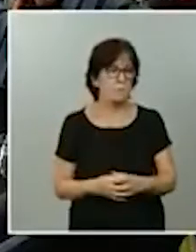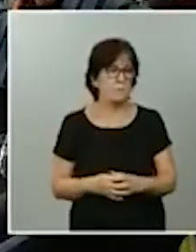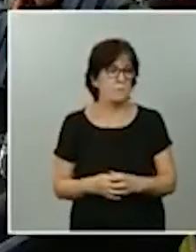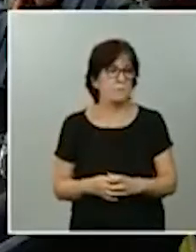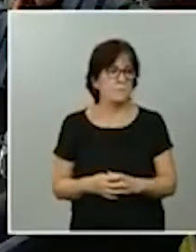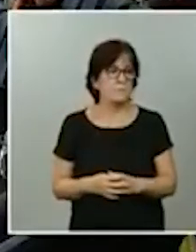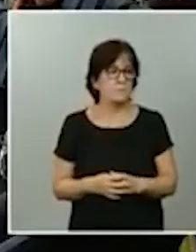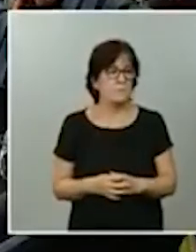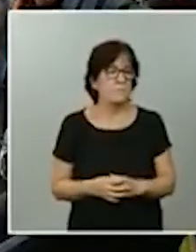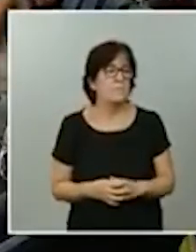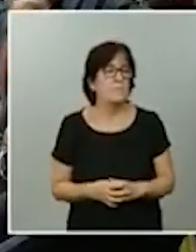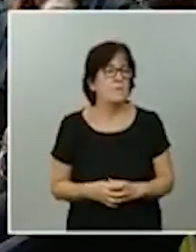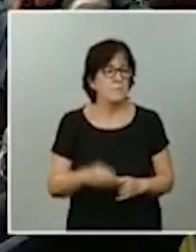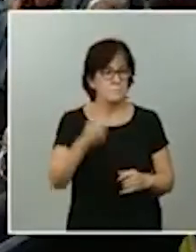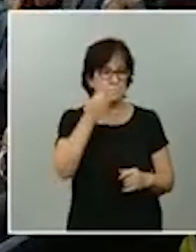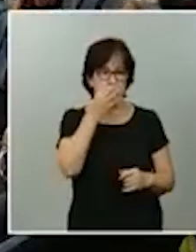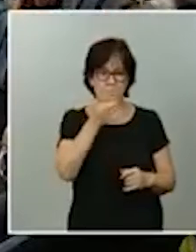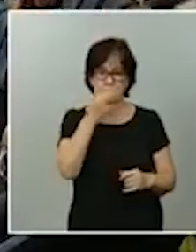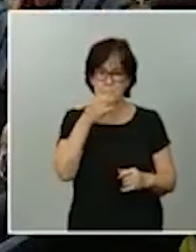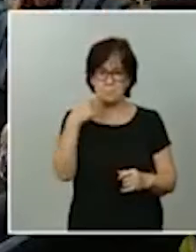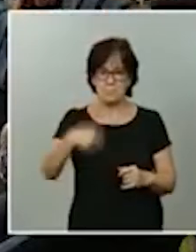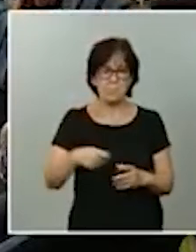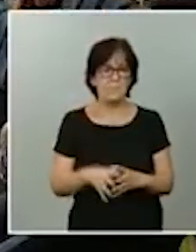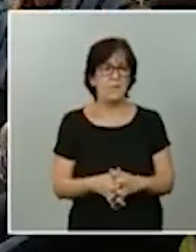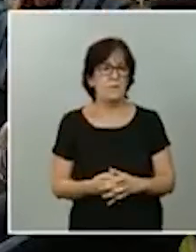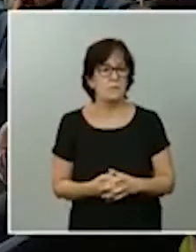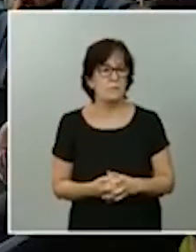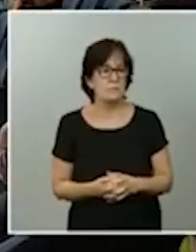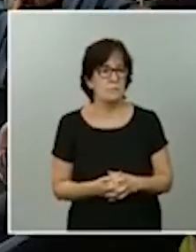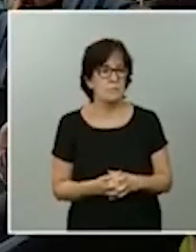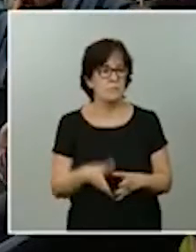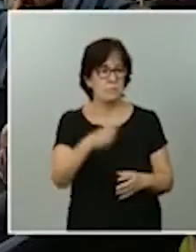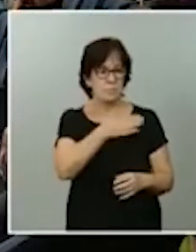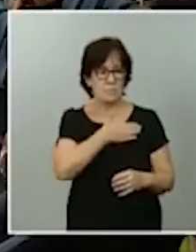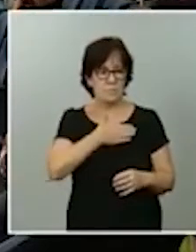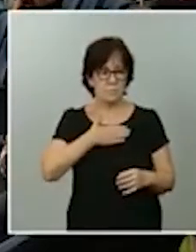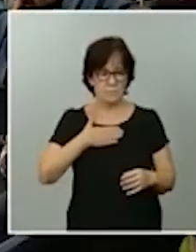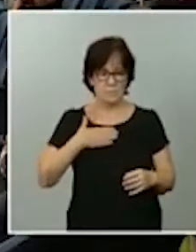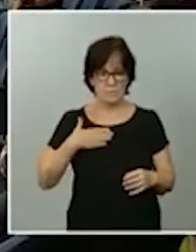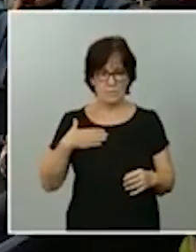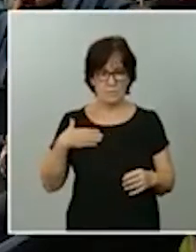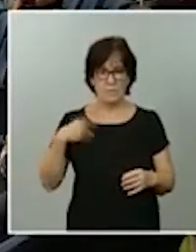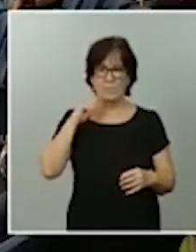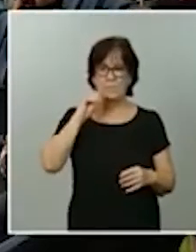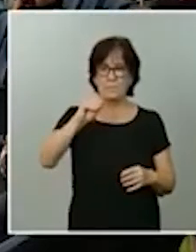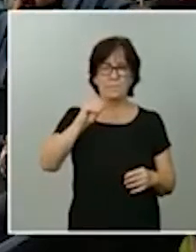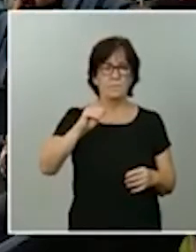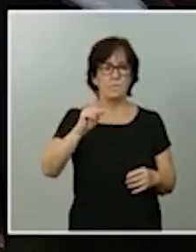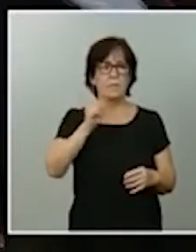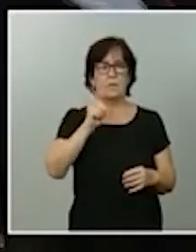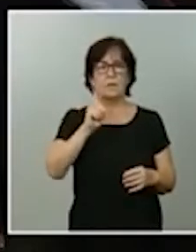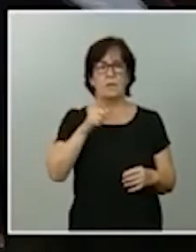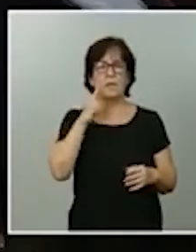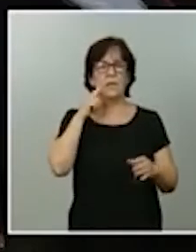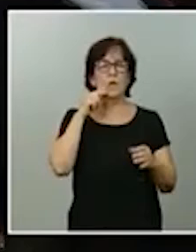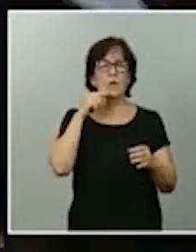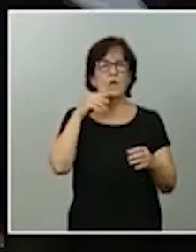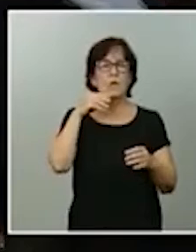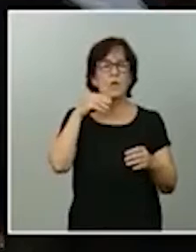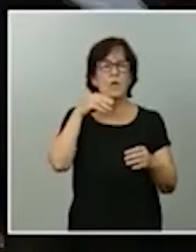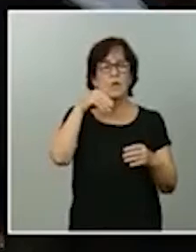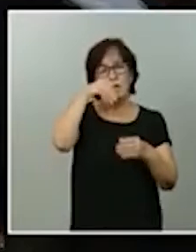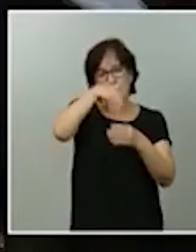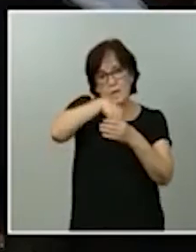Buenas tardes, presidente. Muchas gracias. Quería preguntarle, entiendo perfectamente que no quiera desvelar el contenido de las deliberaciones del Consejo de